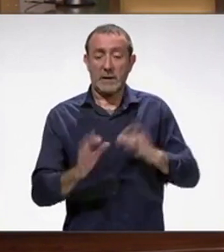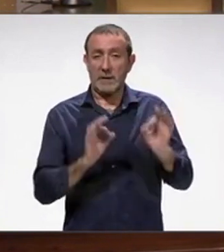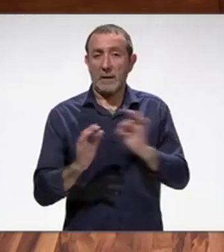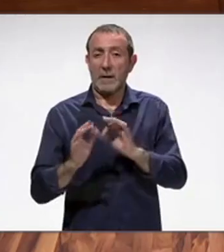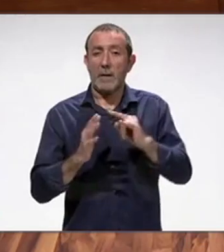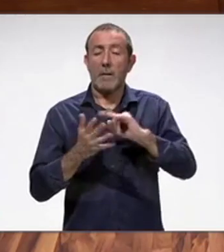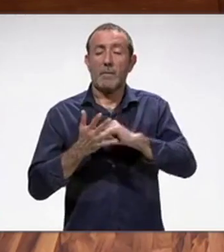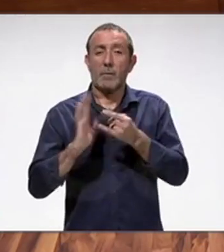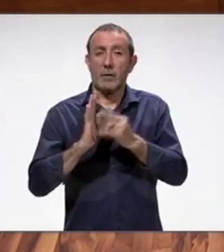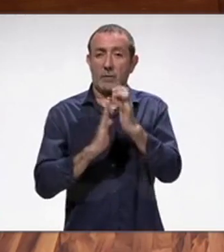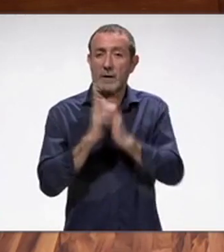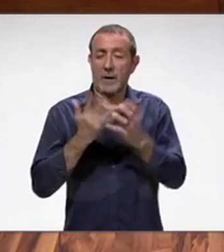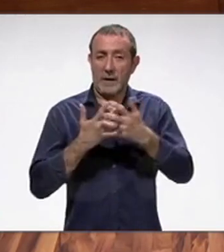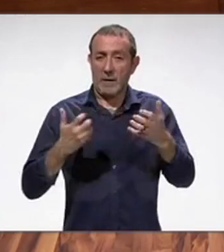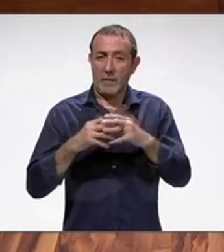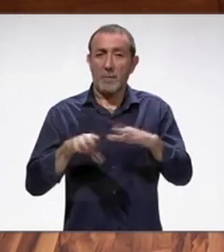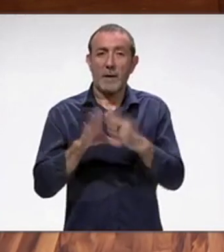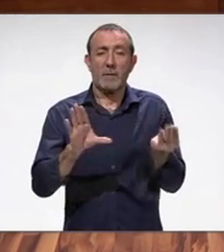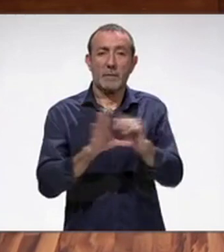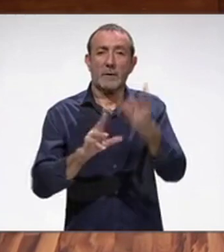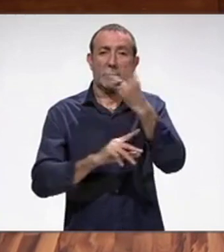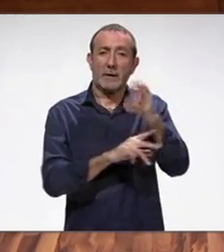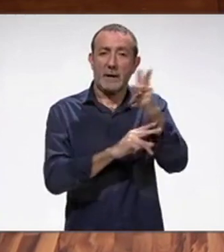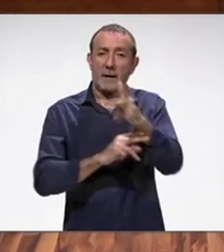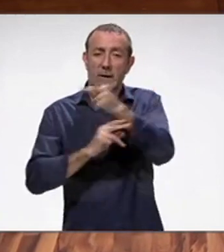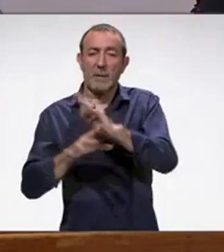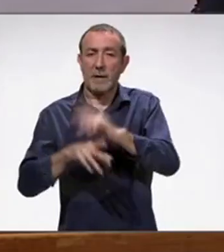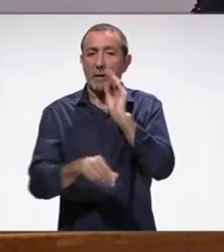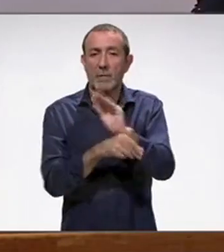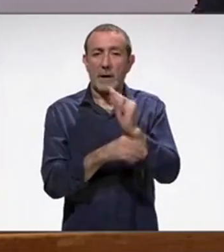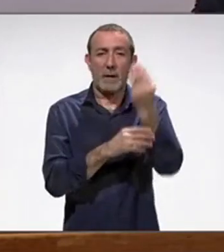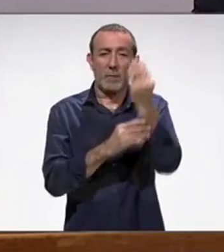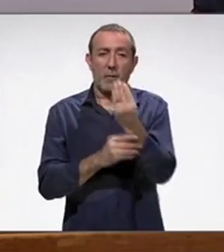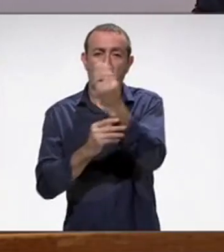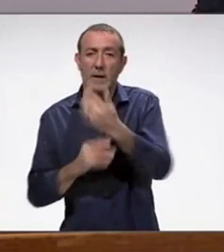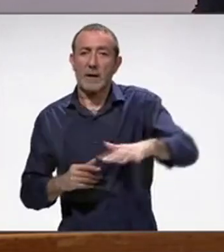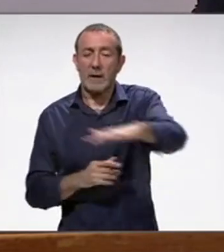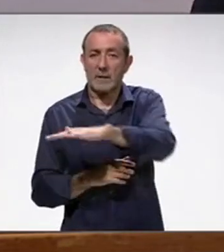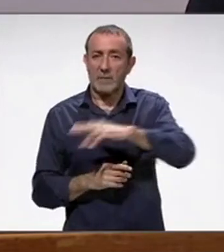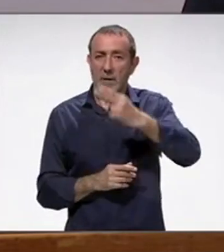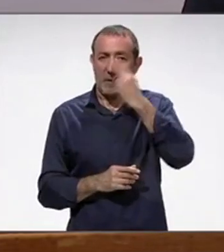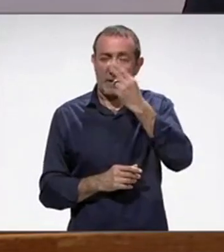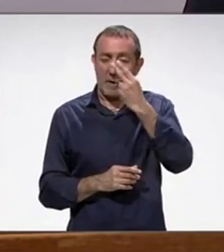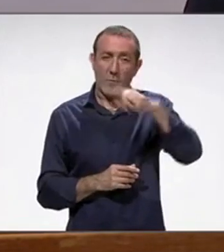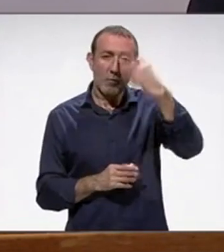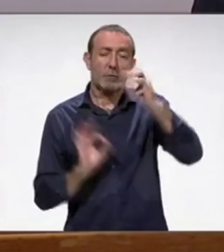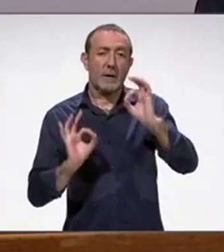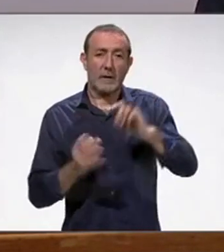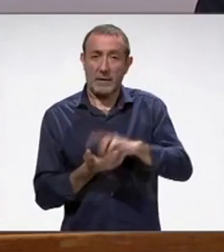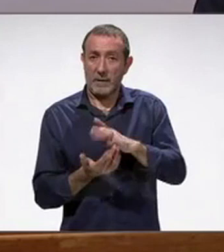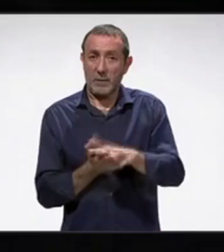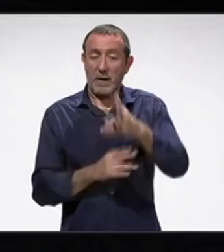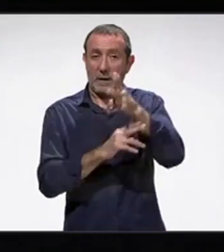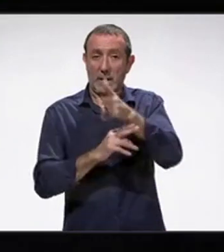de redacción el proyecto de instalación de otras 30 cámaras enfocadas a vigilar y a proteger monumentos y espacios de interés cultural de la ciudad. La